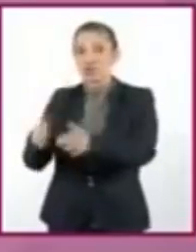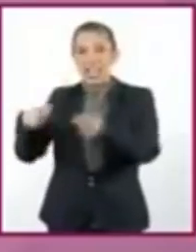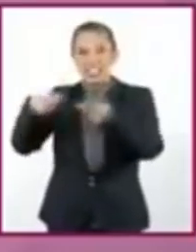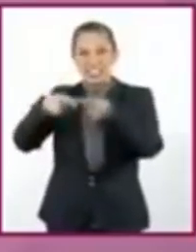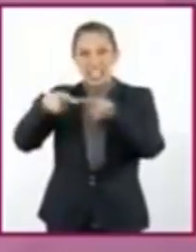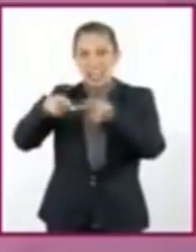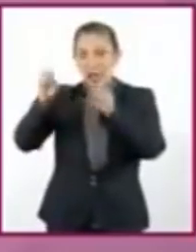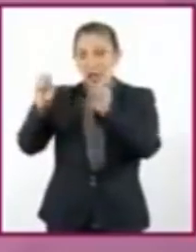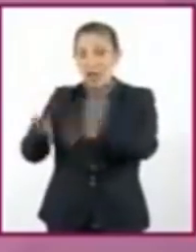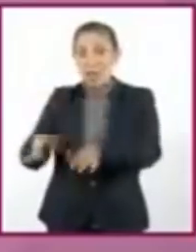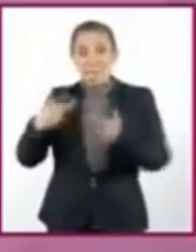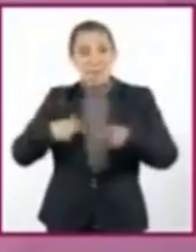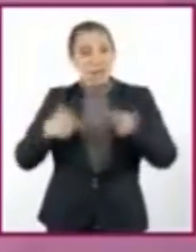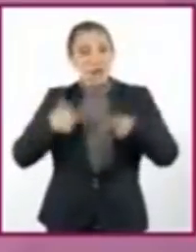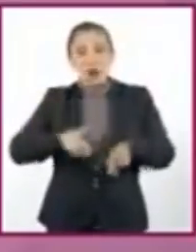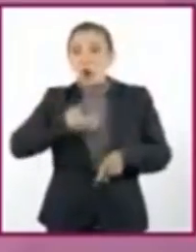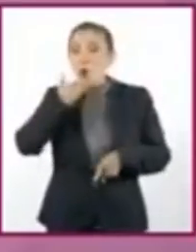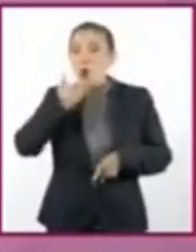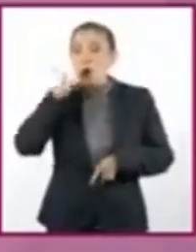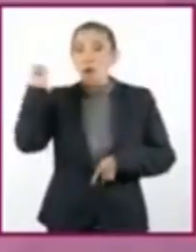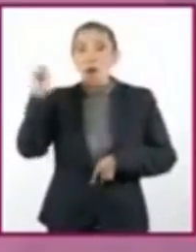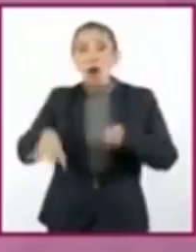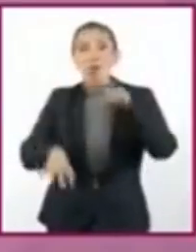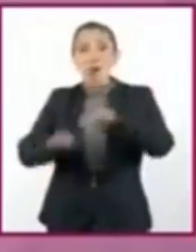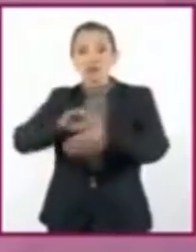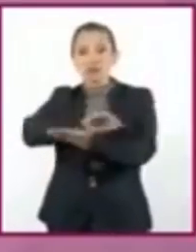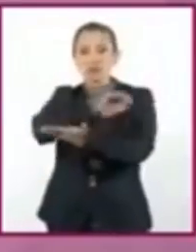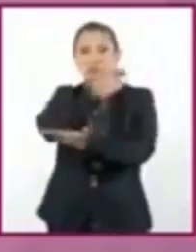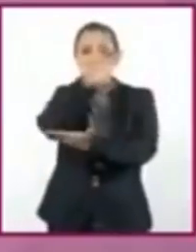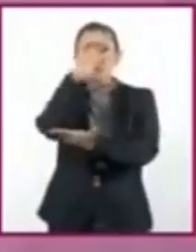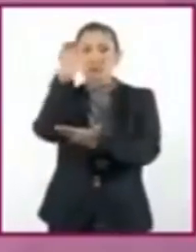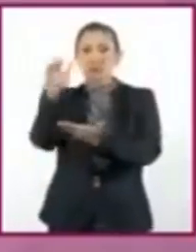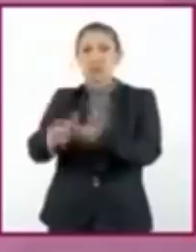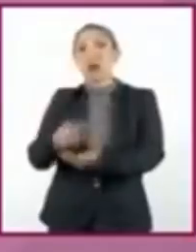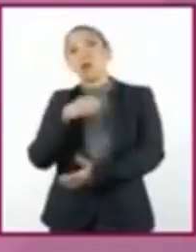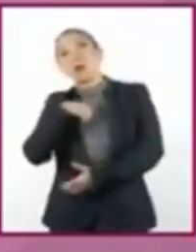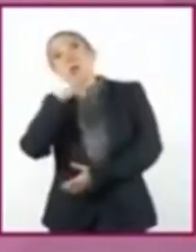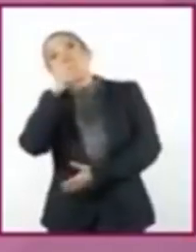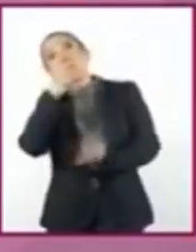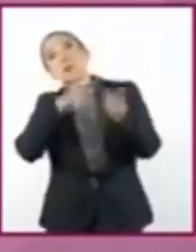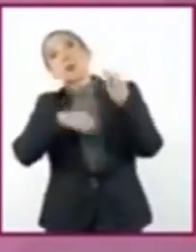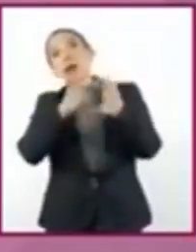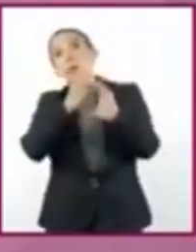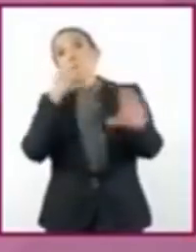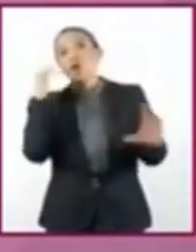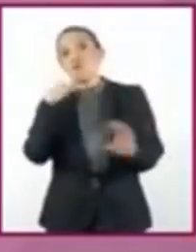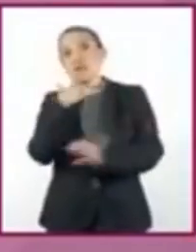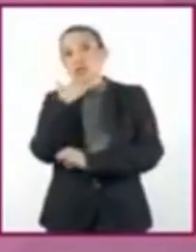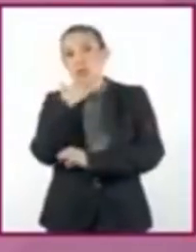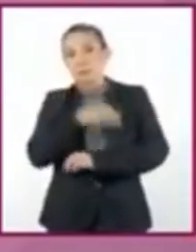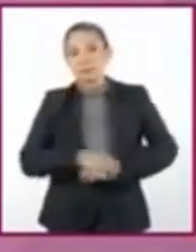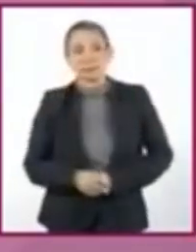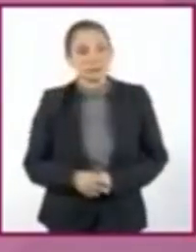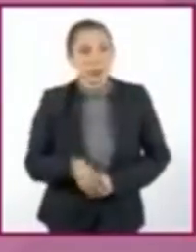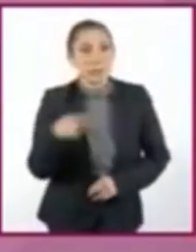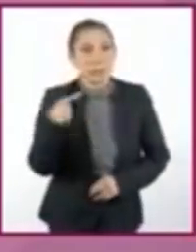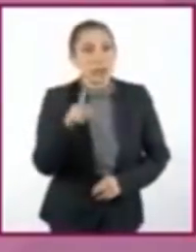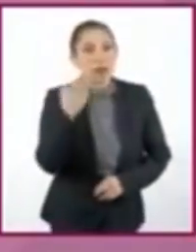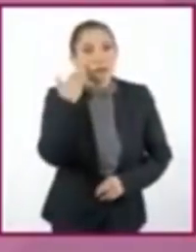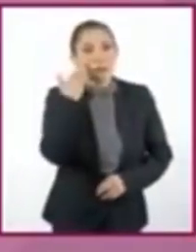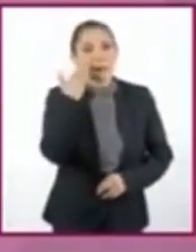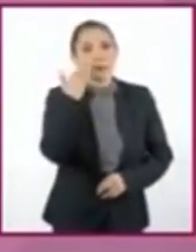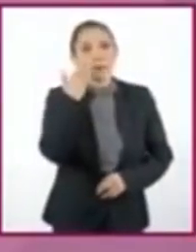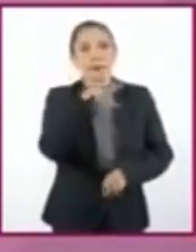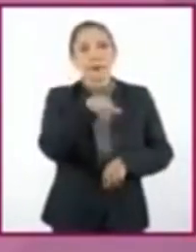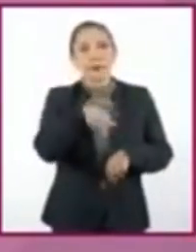donde la gente acostumbraba acumularla en tanto llegar el camión recolector. Sin embargo, pasaron